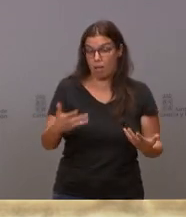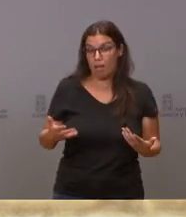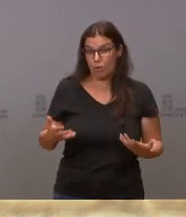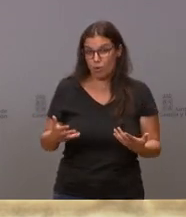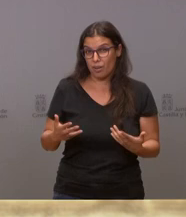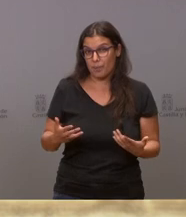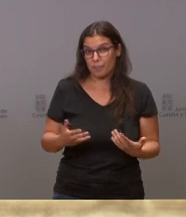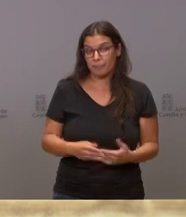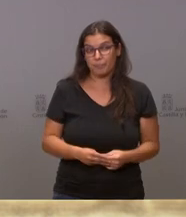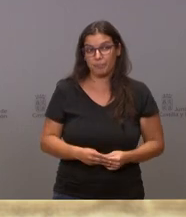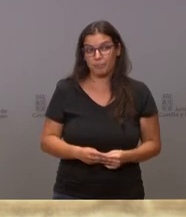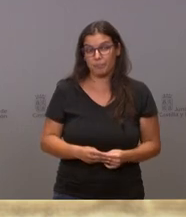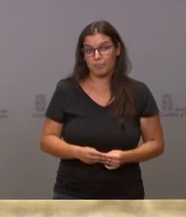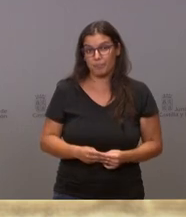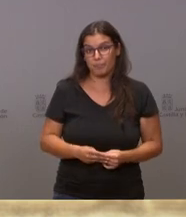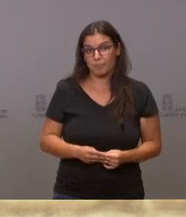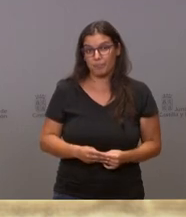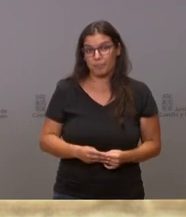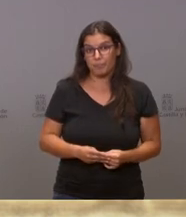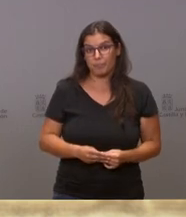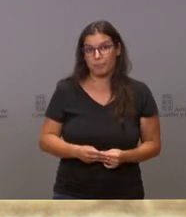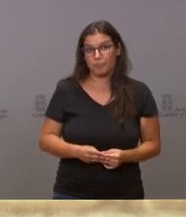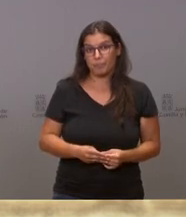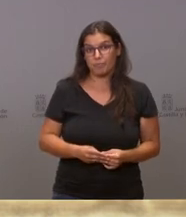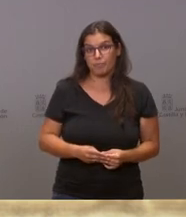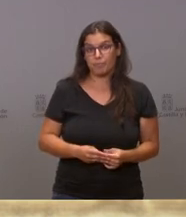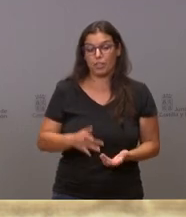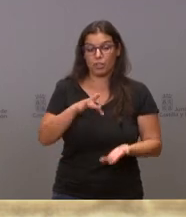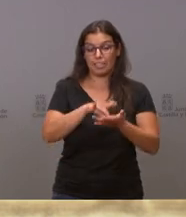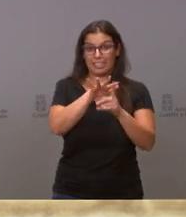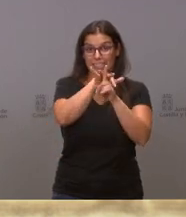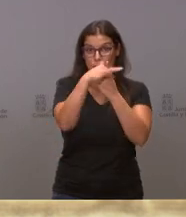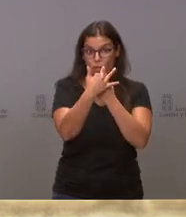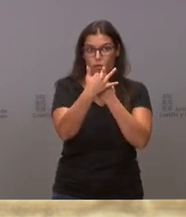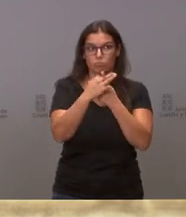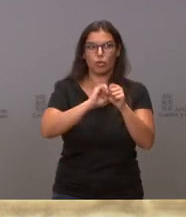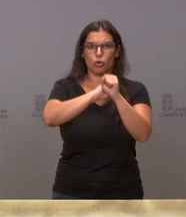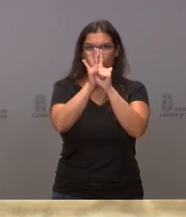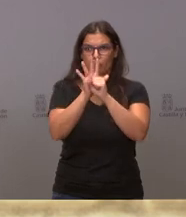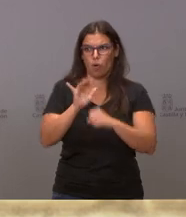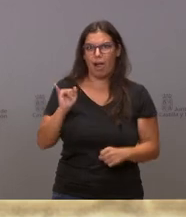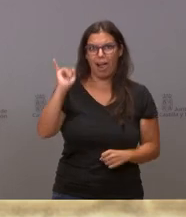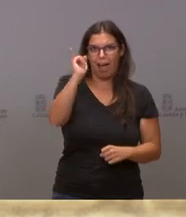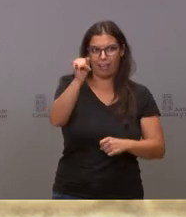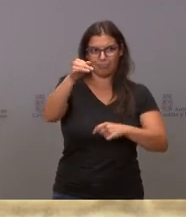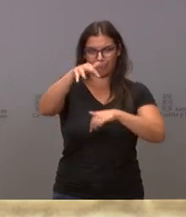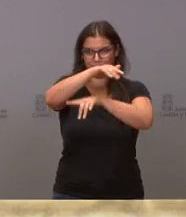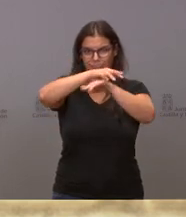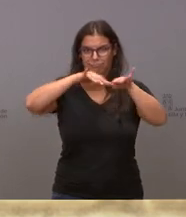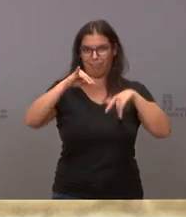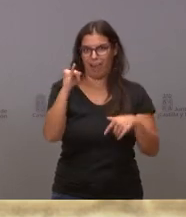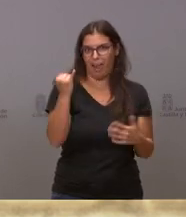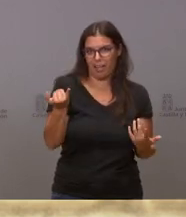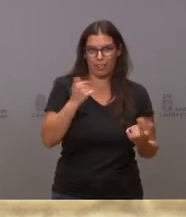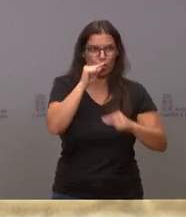una situación en la que el virus está entre nosotros, el virus sigue